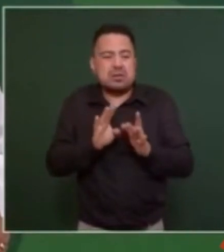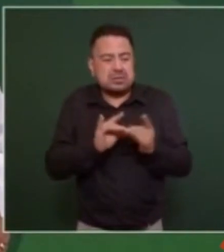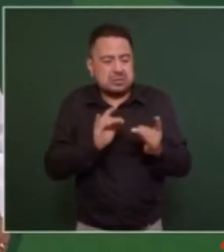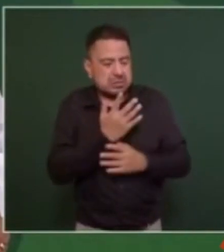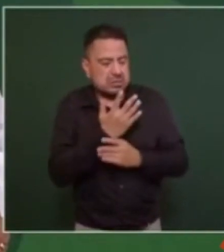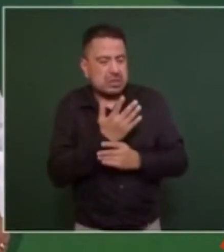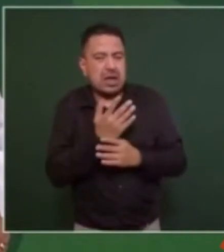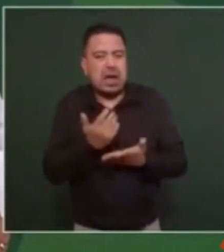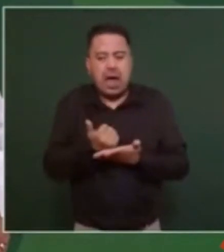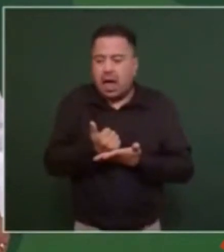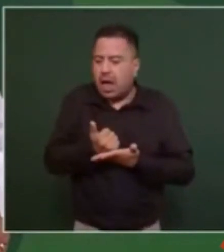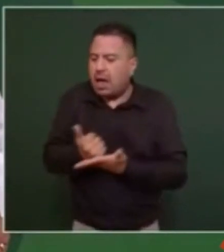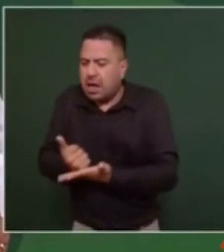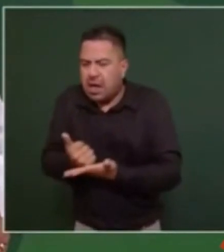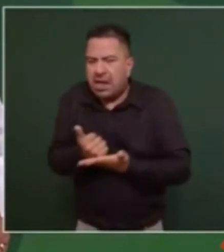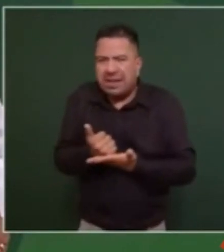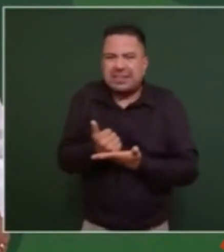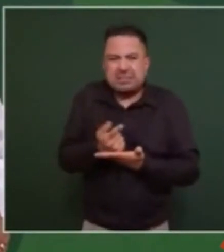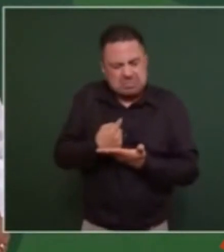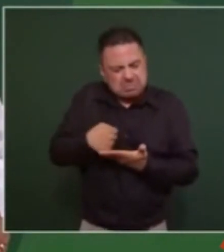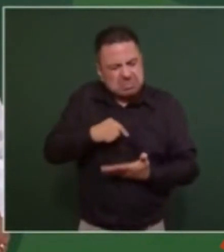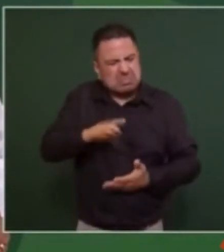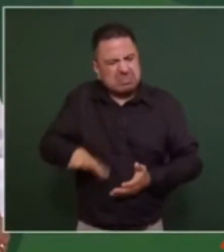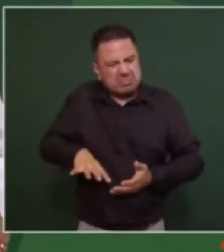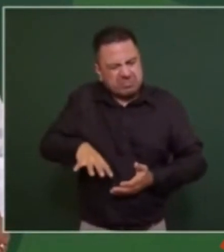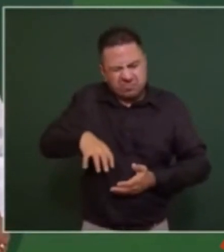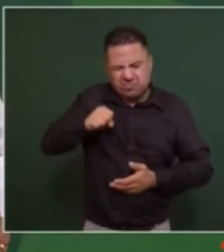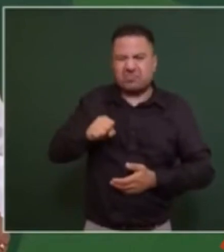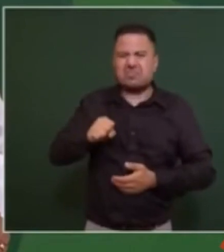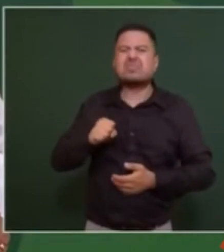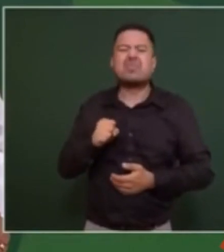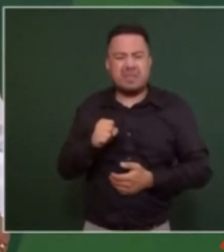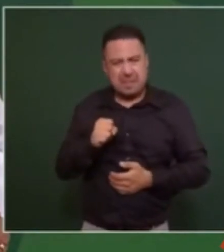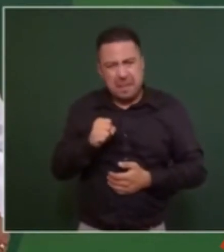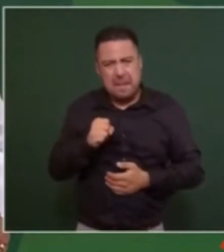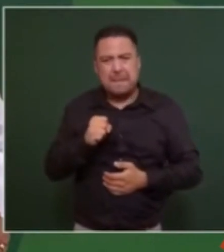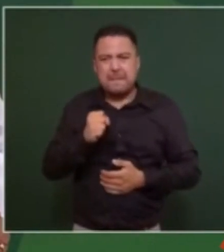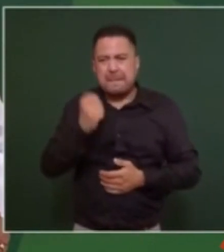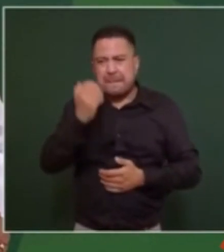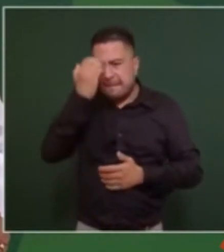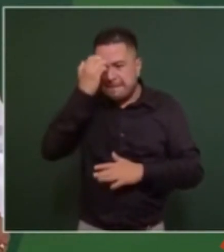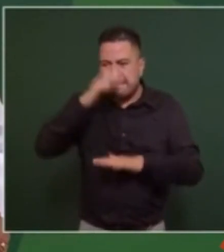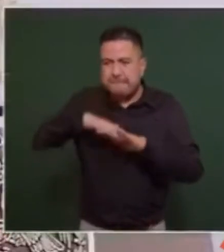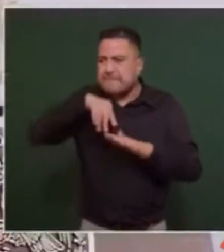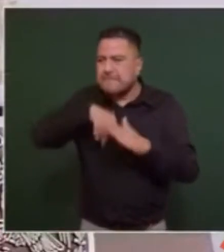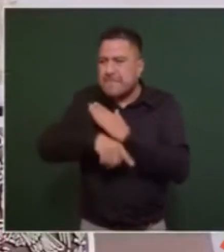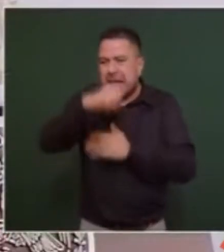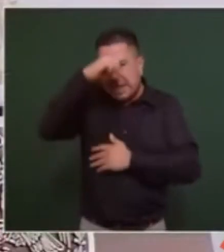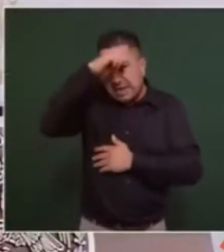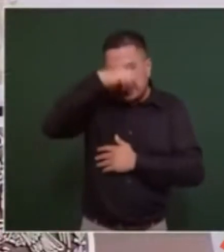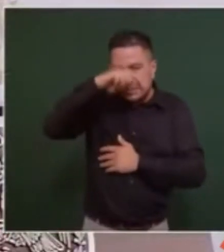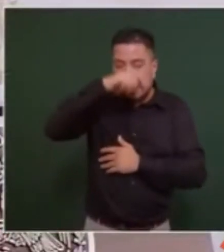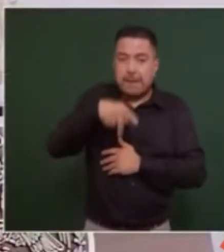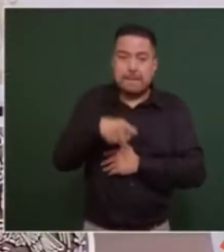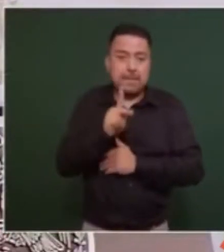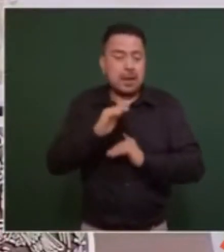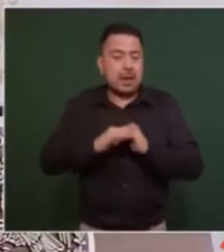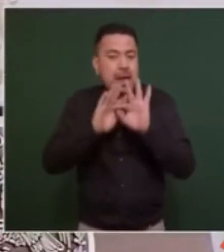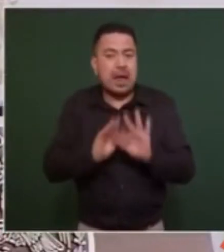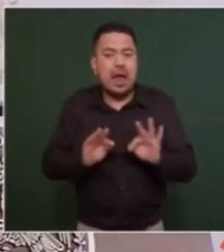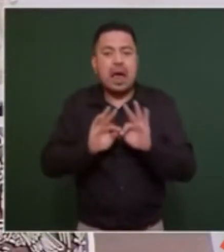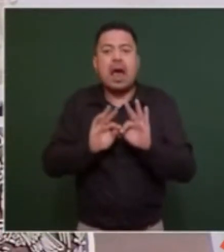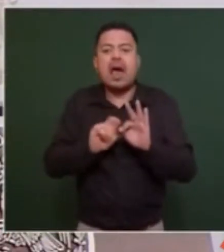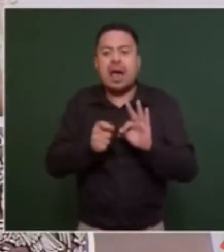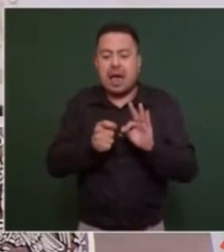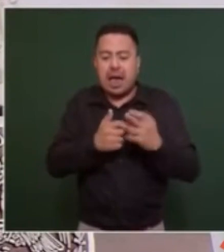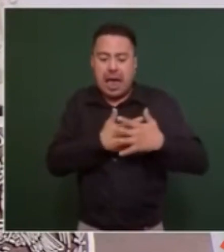Vamos a actuar con coraje, con conocimiento, con experiencia, pero principalmente con amor